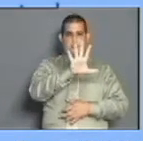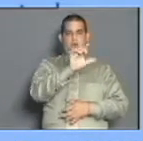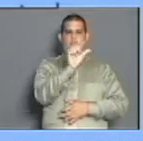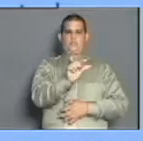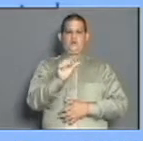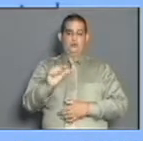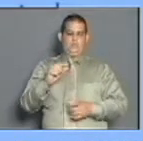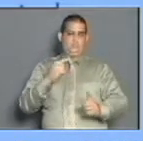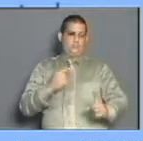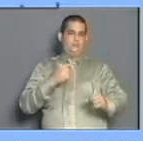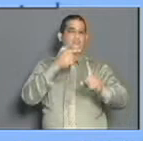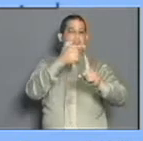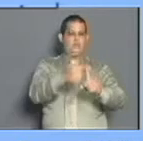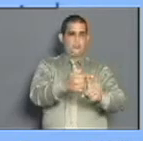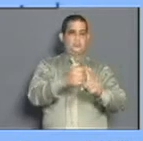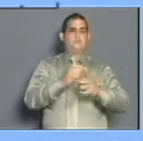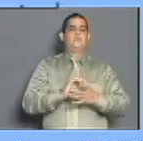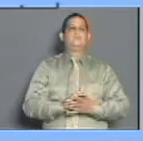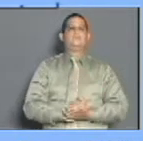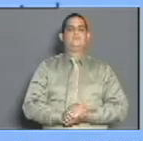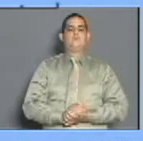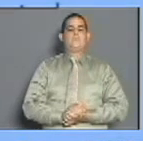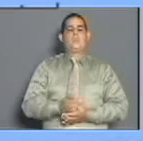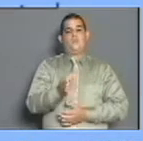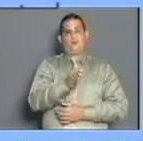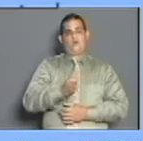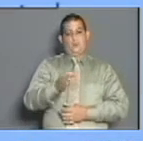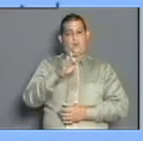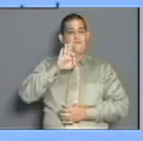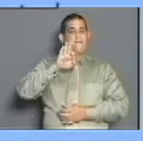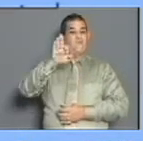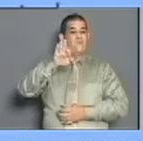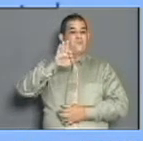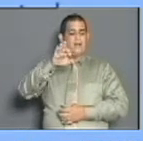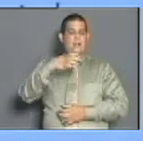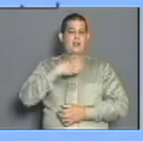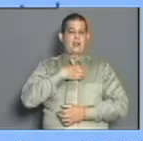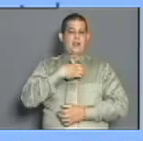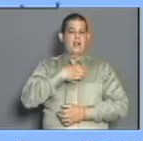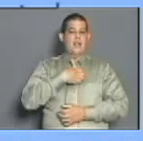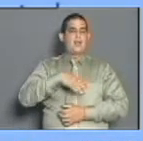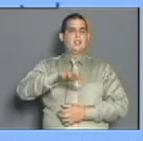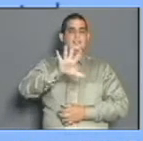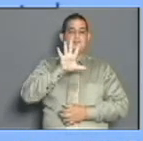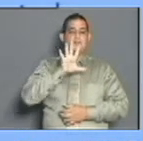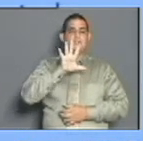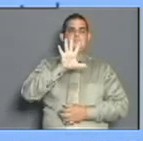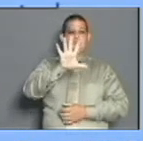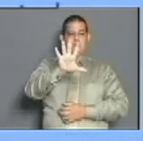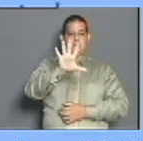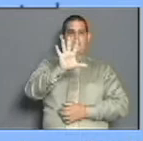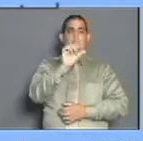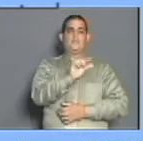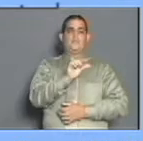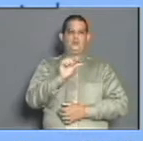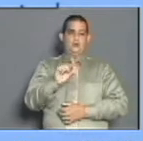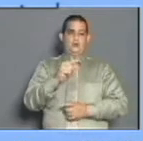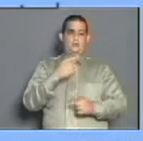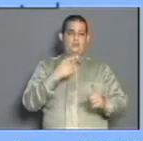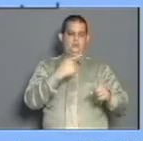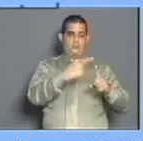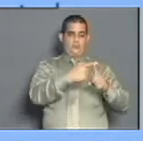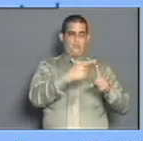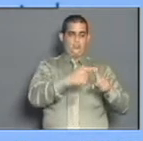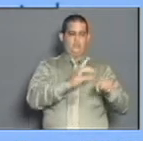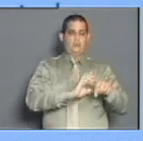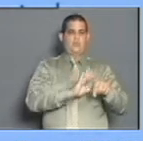Y área de salud Antonio Maceo con un diagnosticado. Municipio de Rafael Freire con 5 positivos. Del área de salud Mario Muñoz Monroy son 4. Y del área